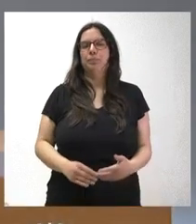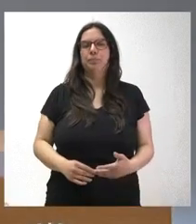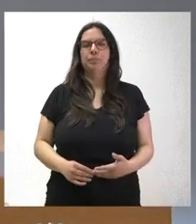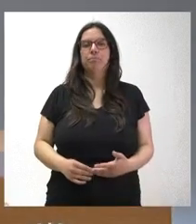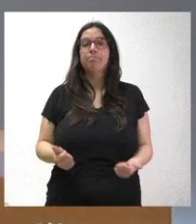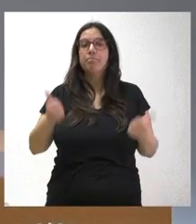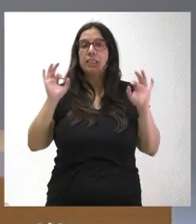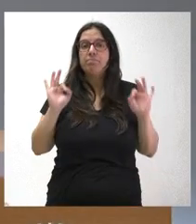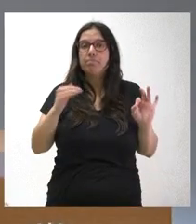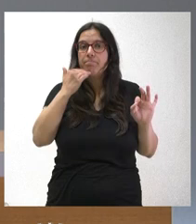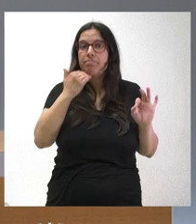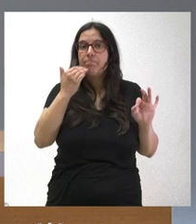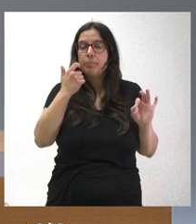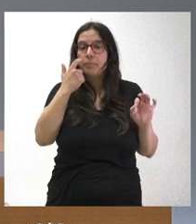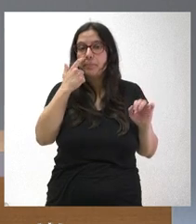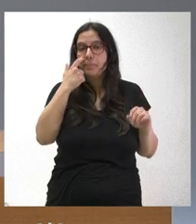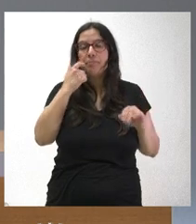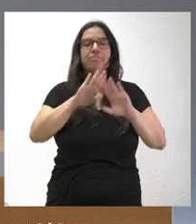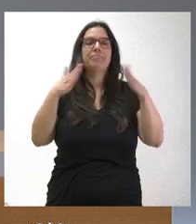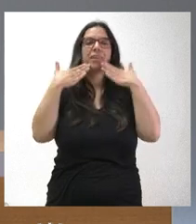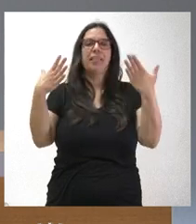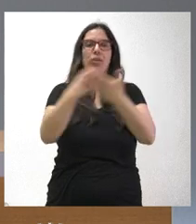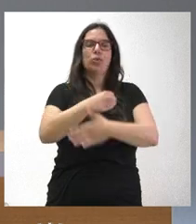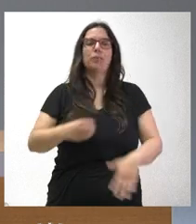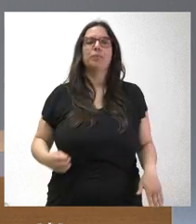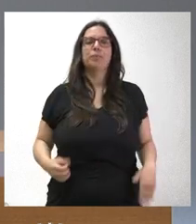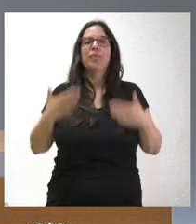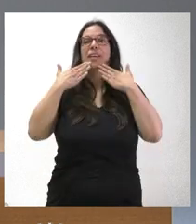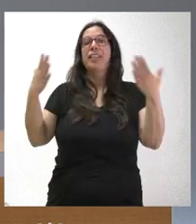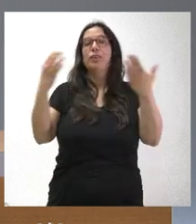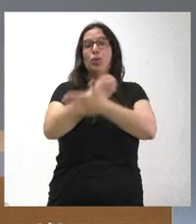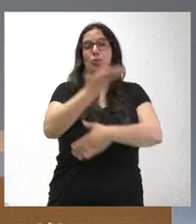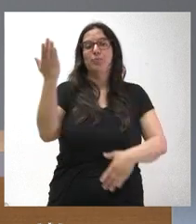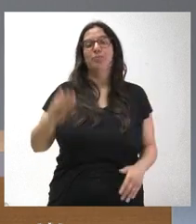¿alguna cuestión más? pues gracias a todos gracias a todos ustedes